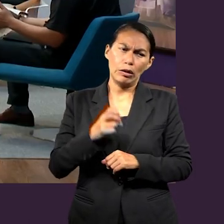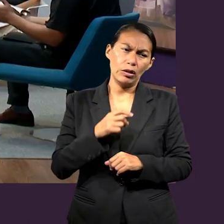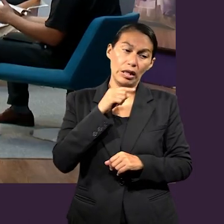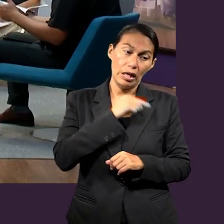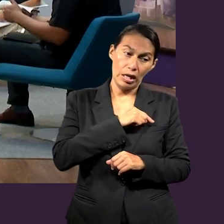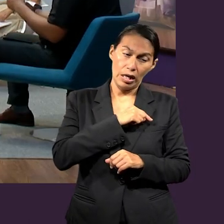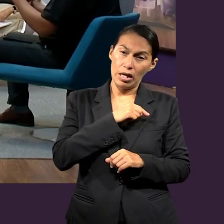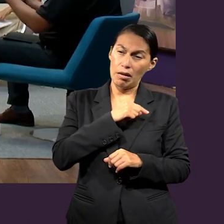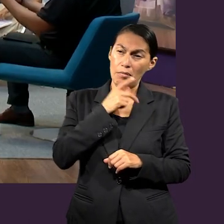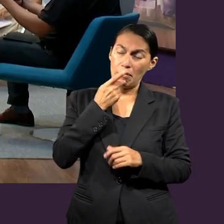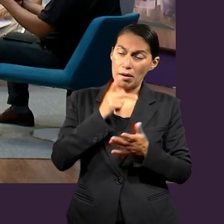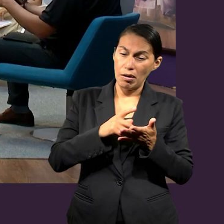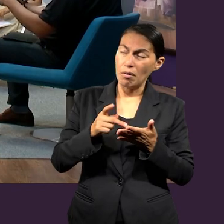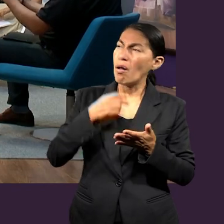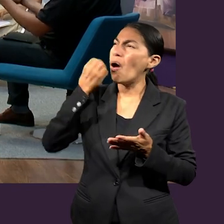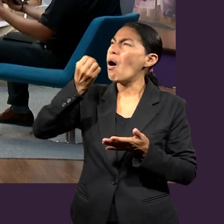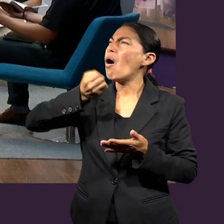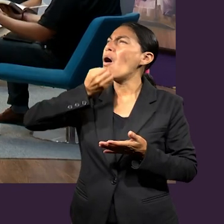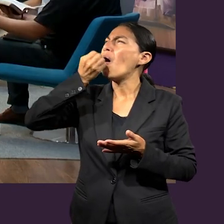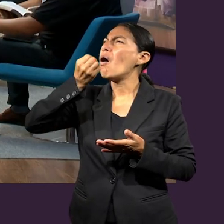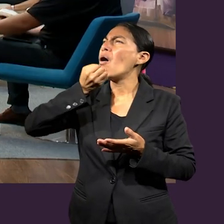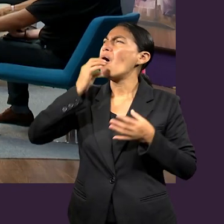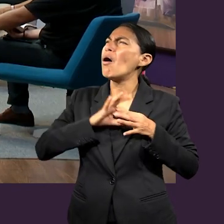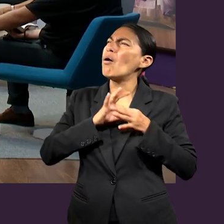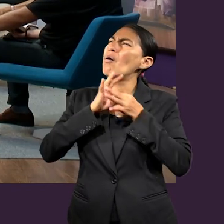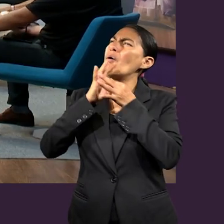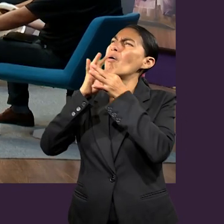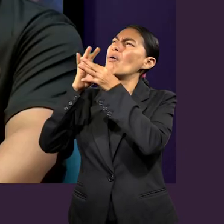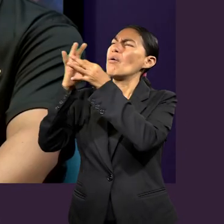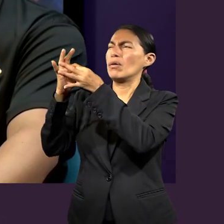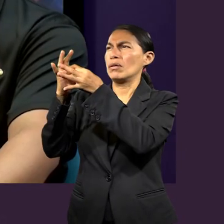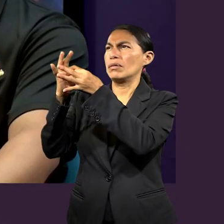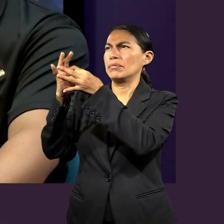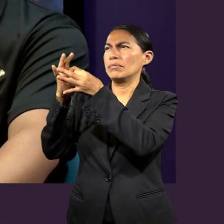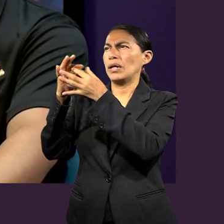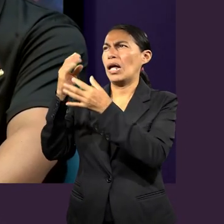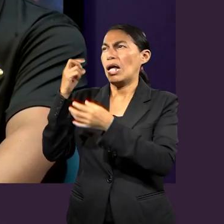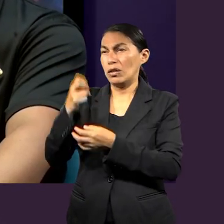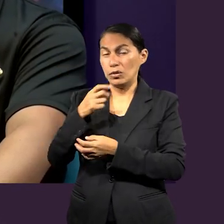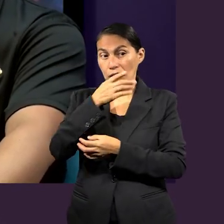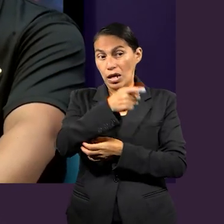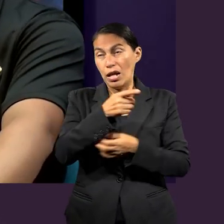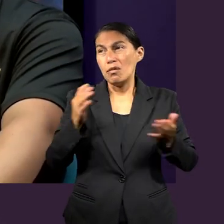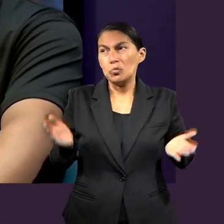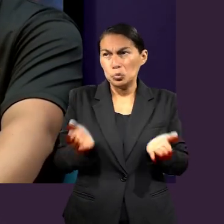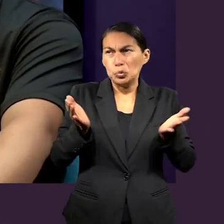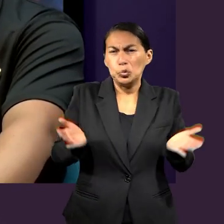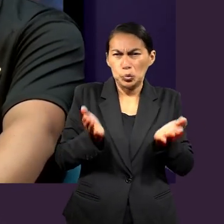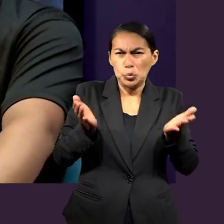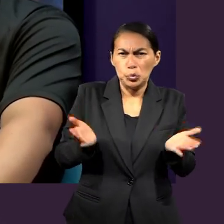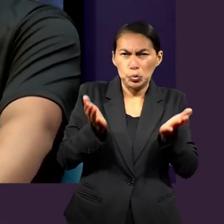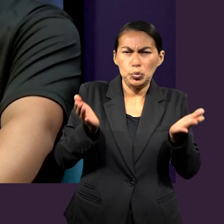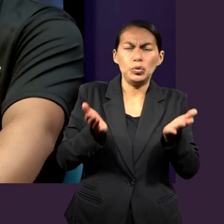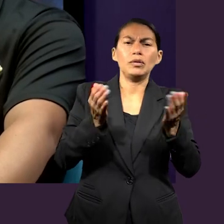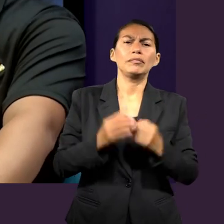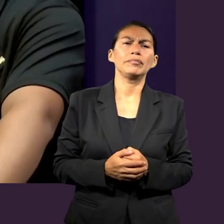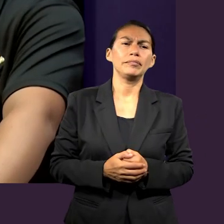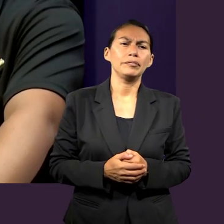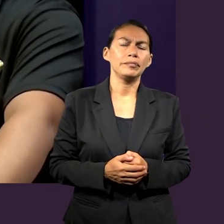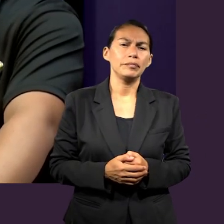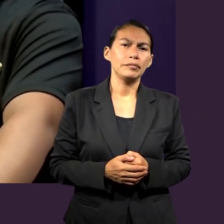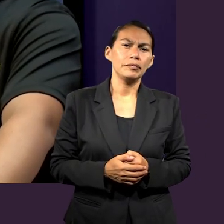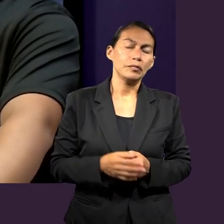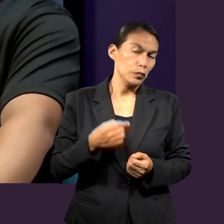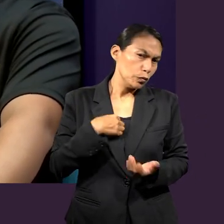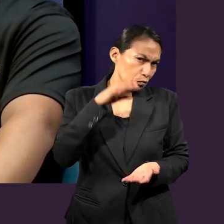parte de la oración de dirigirse al Padre y todo el proceso que eso requiere, al final de cuentas Él está tratando de motivar,